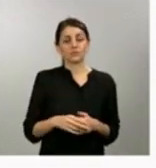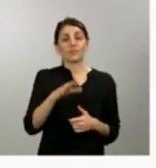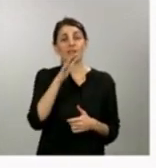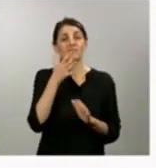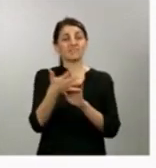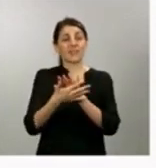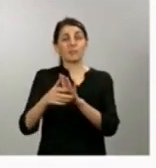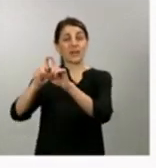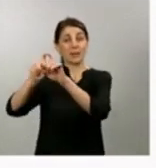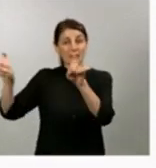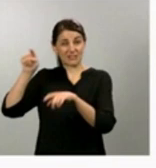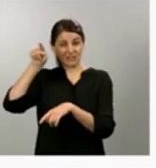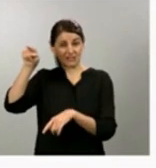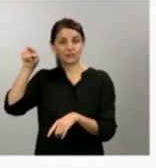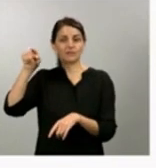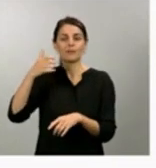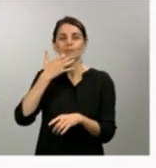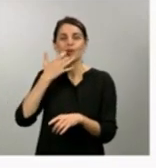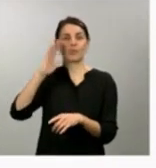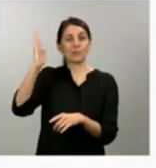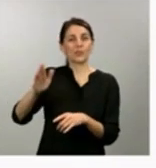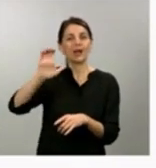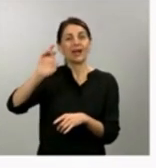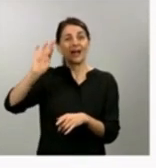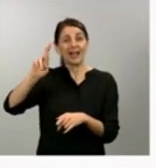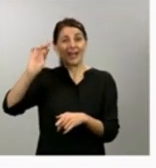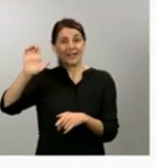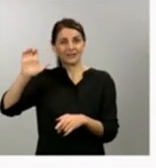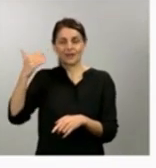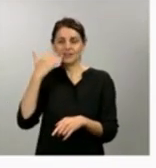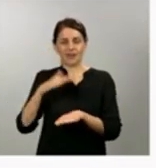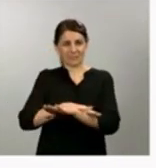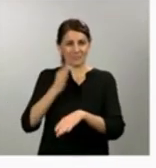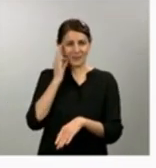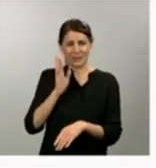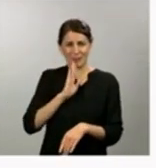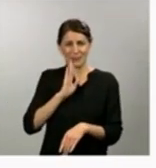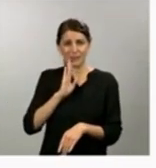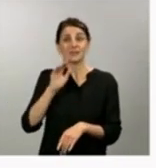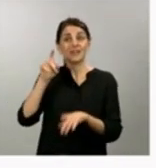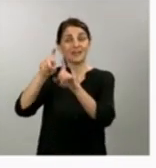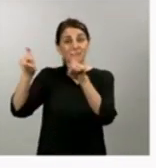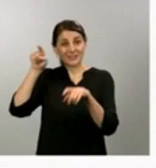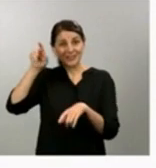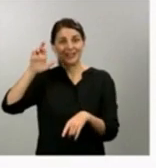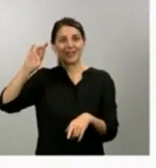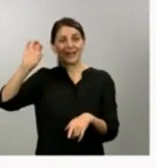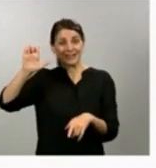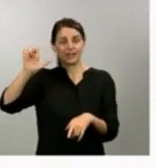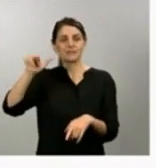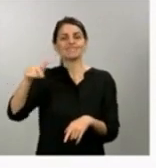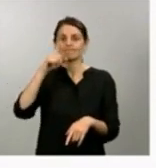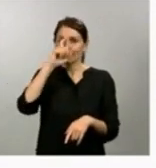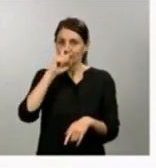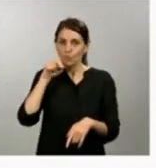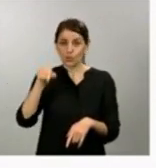de los ERTE, a los que se ha referido la ministra Díaz, recordar que los ERTE por fuerza mayor conllevan una exoneración de